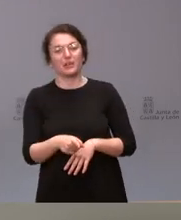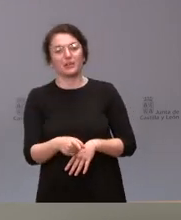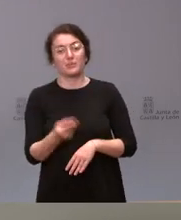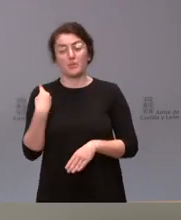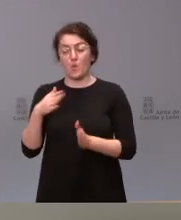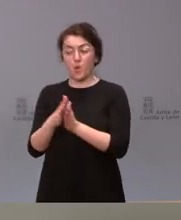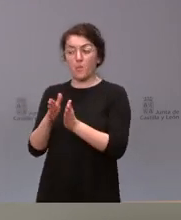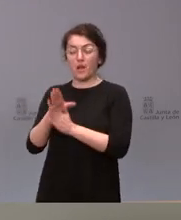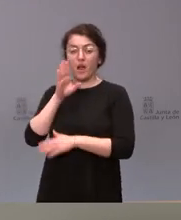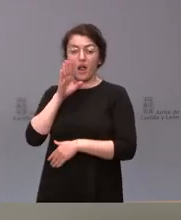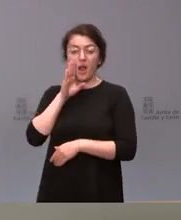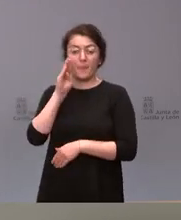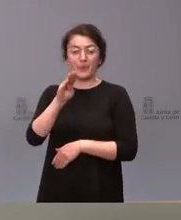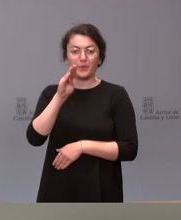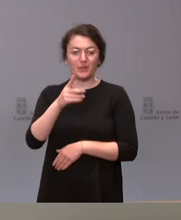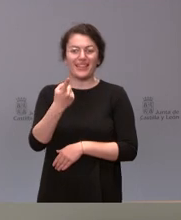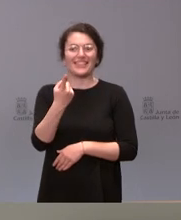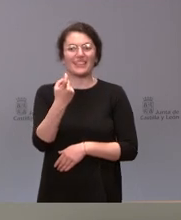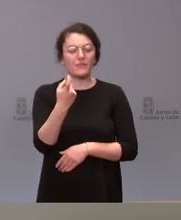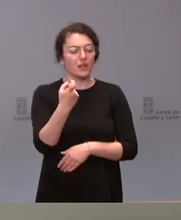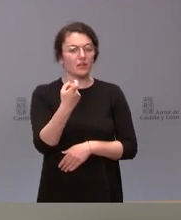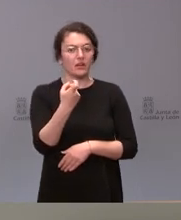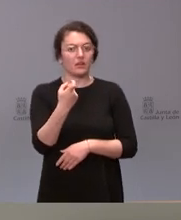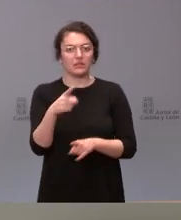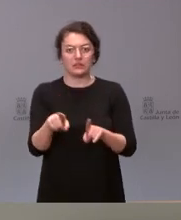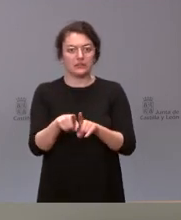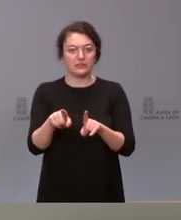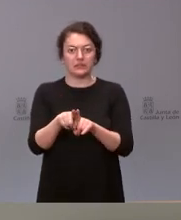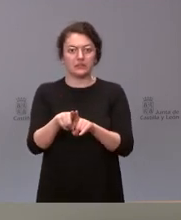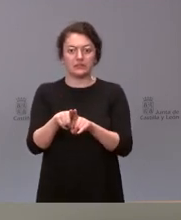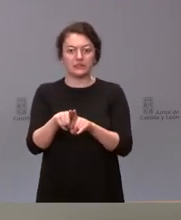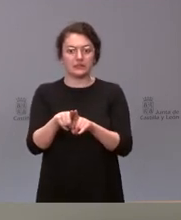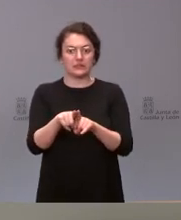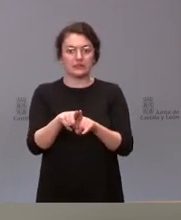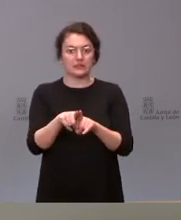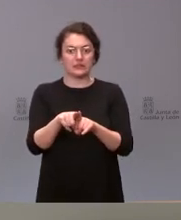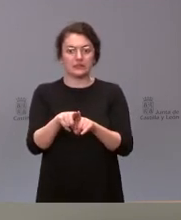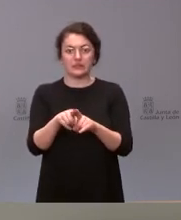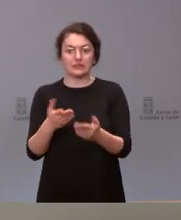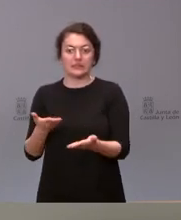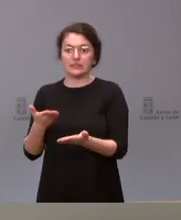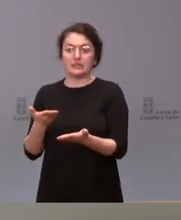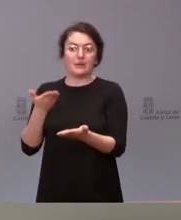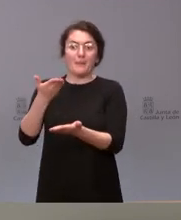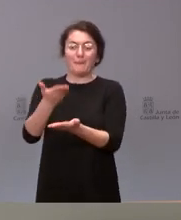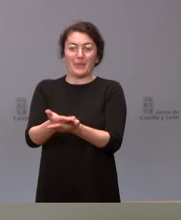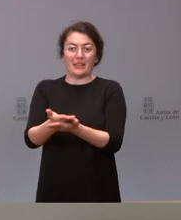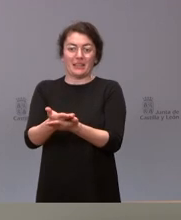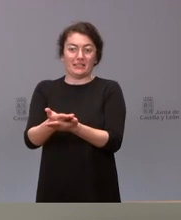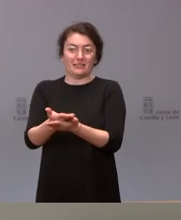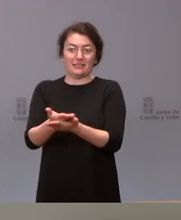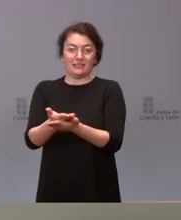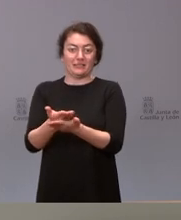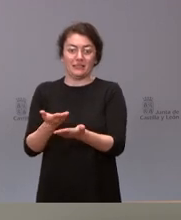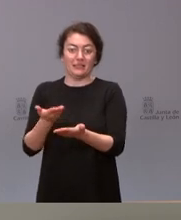que ha sido necesario recurrir con carácter extraordinario al sistema sanitario de concierto y no